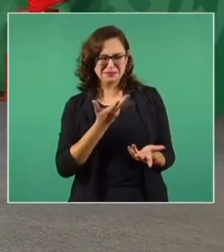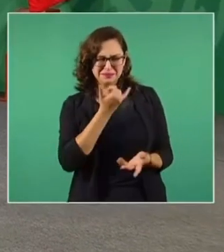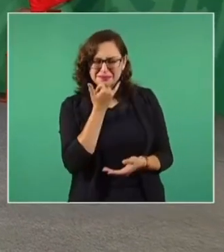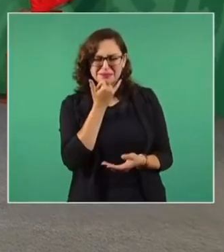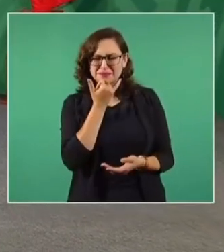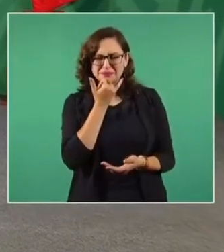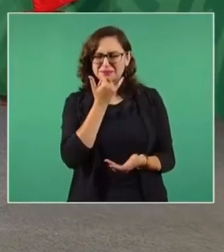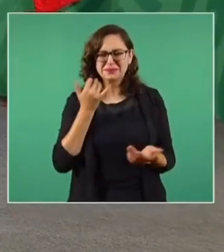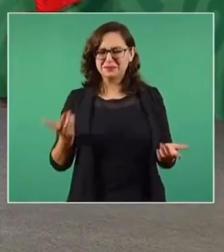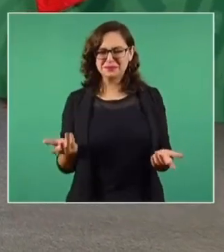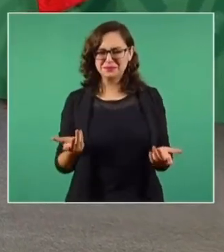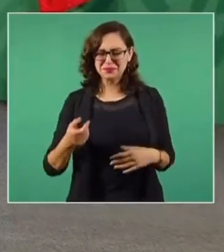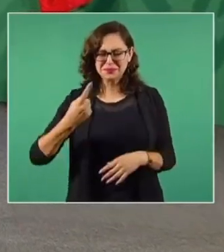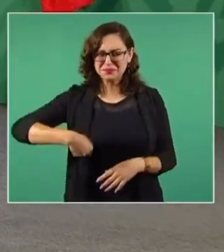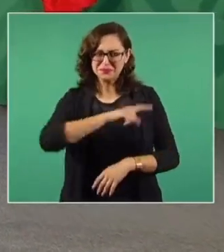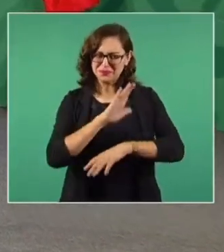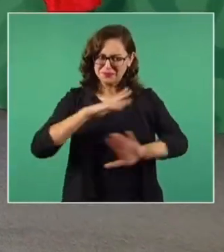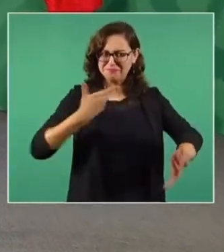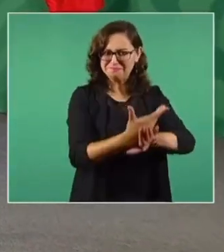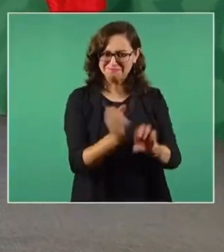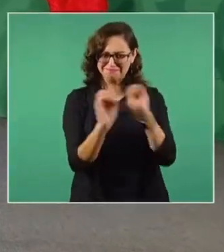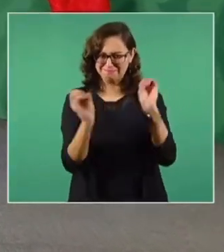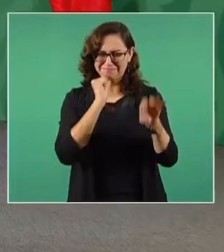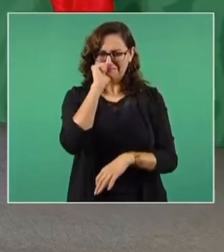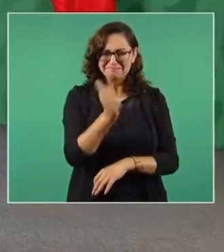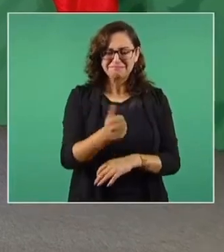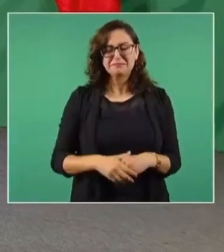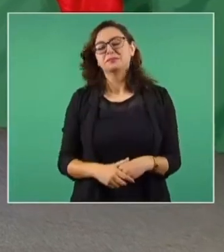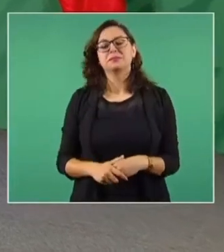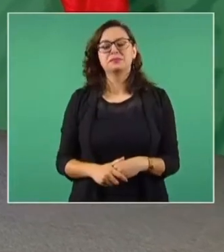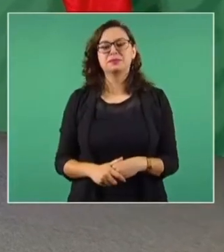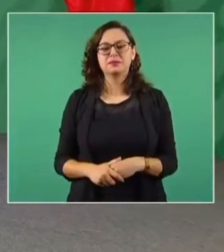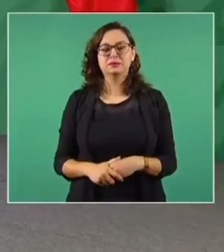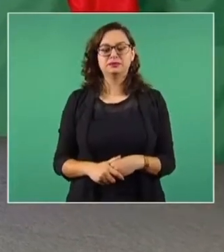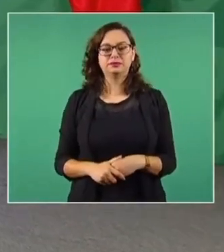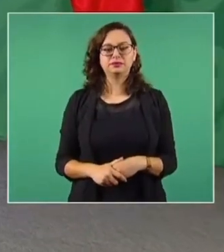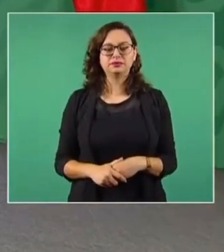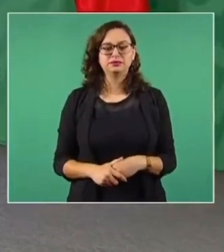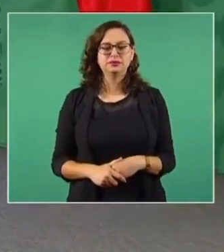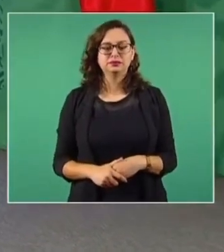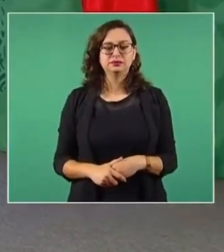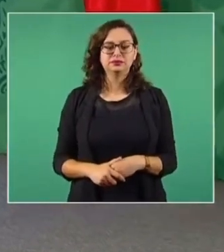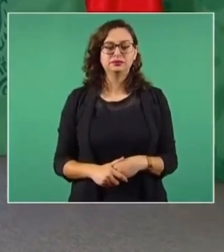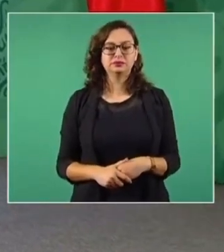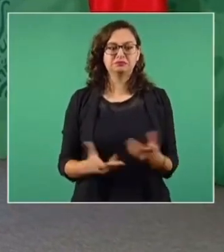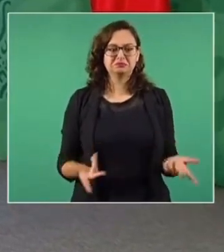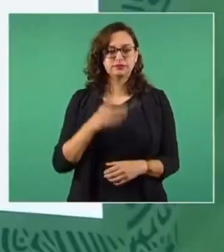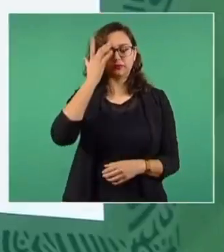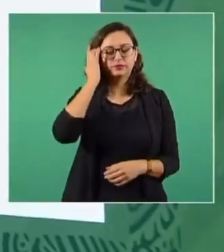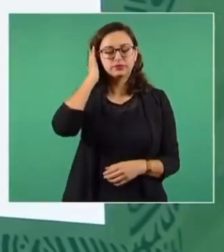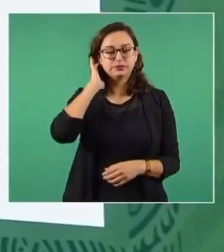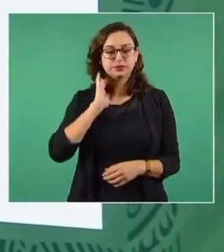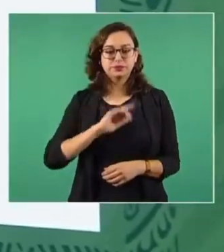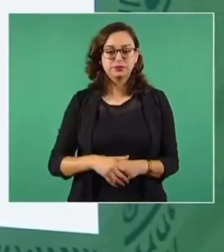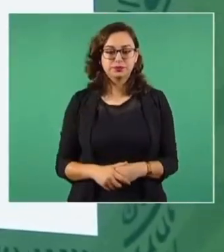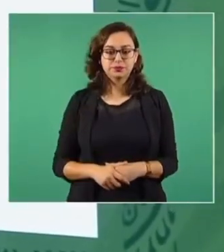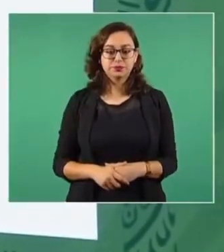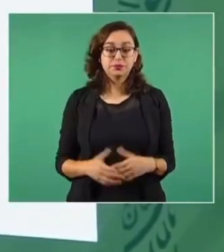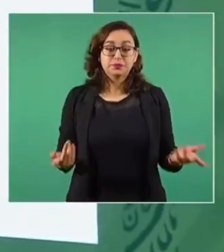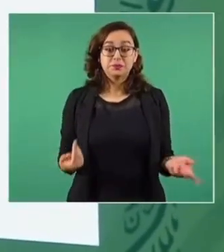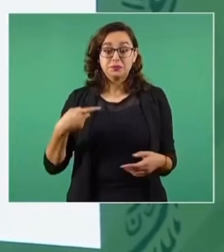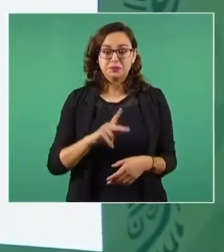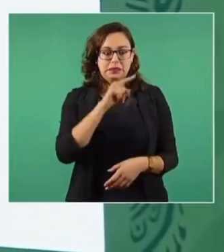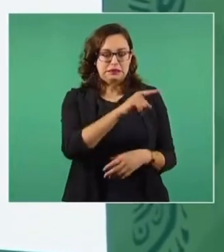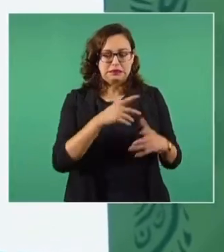Nosotros no somos represores. Me canso, canso. Nosotros no odiamos. Pero es una